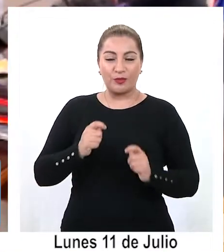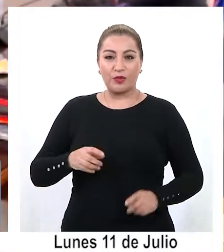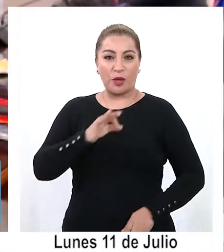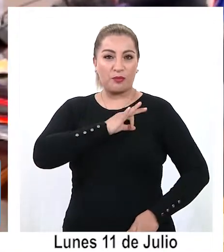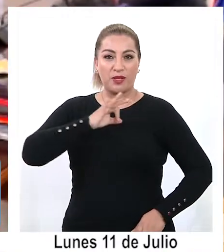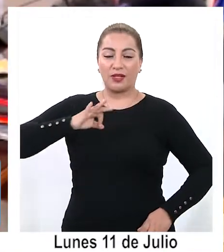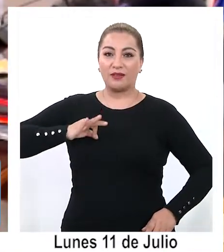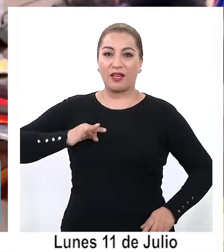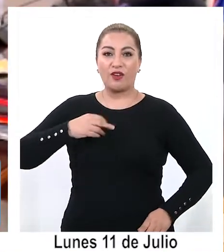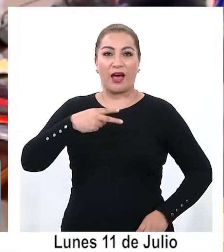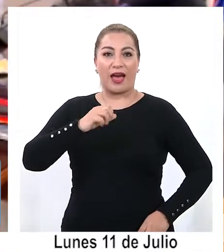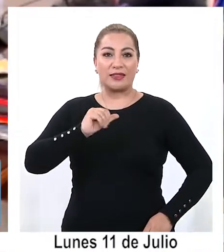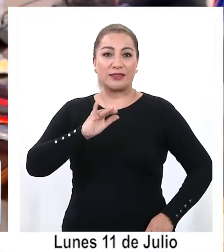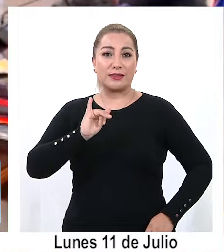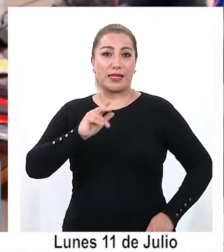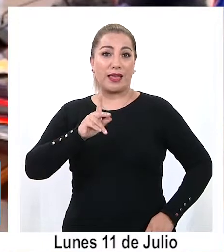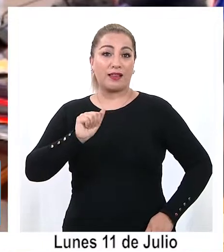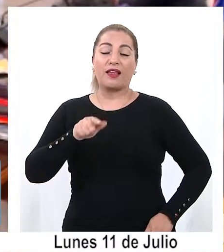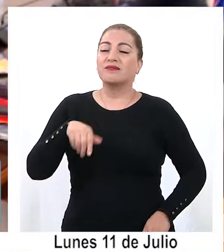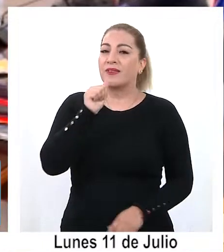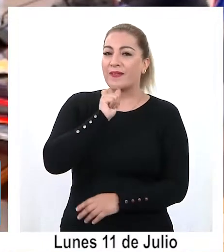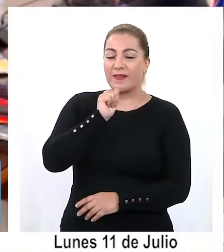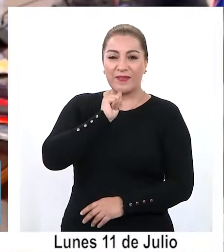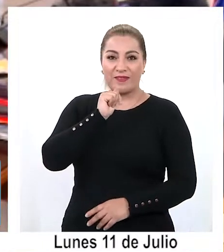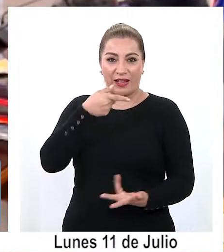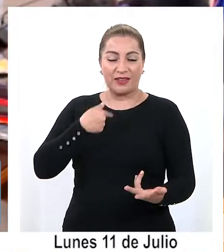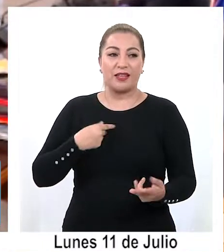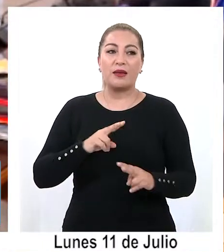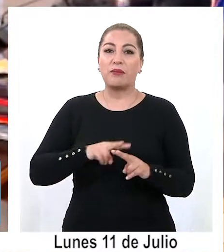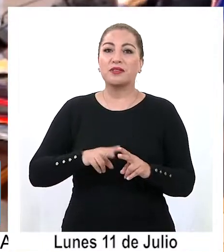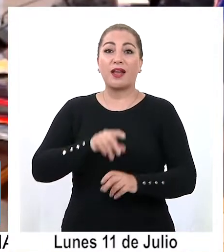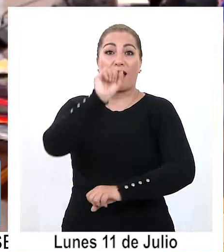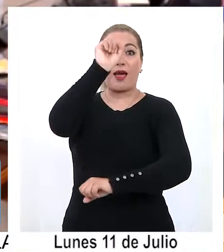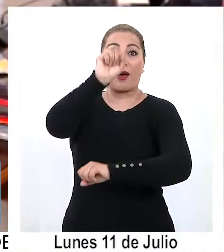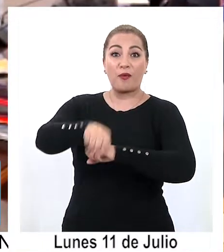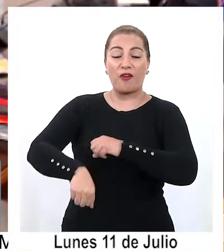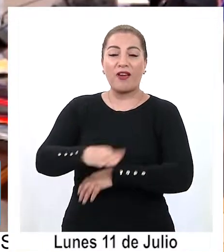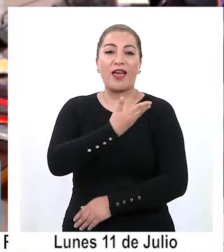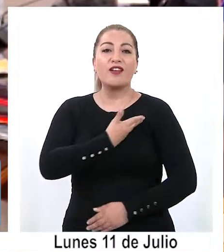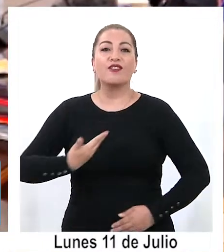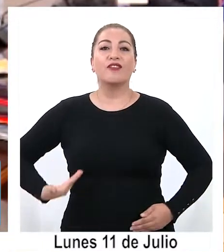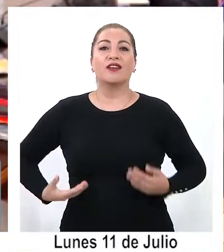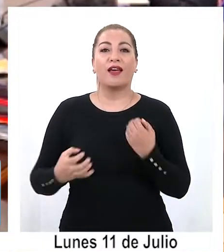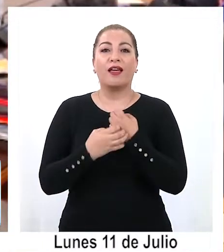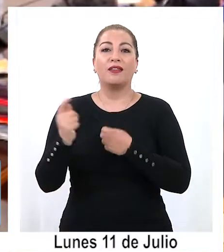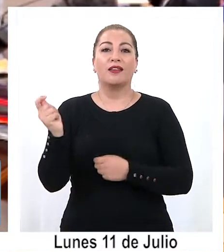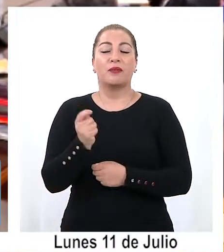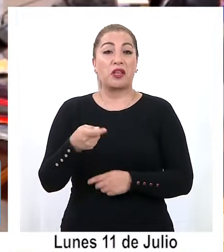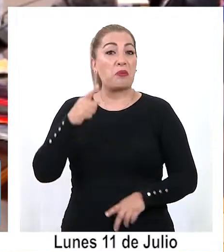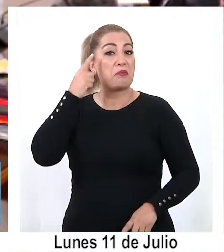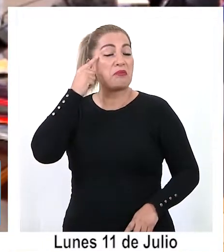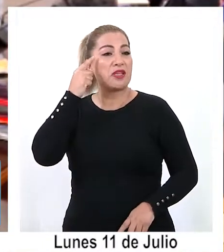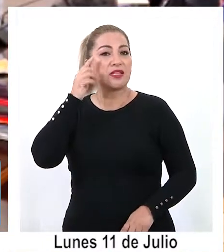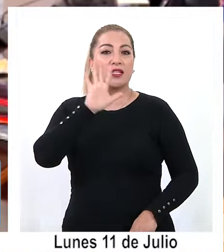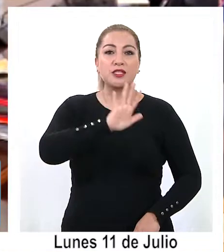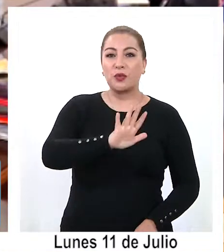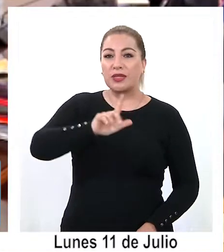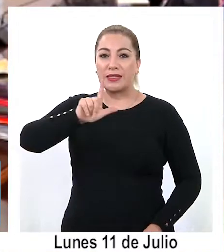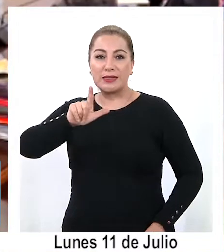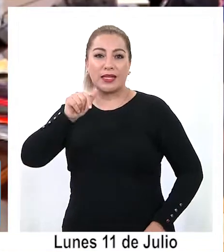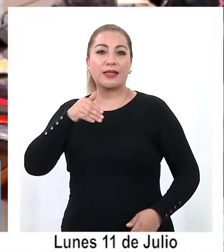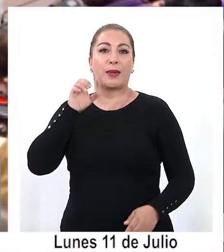del Ministerio de Hacienda. Aunque aún falta para la aprobación, el gobierno regional apuesta por 57